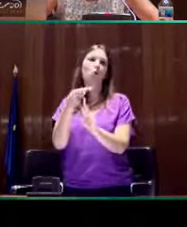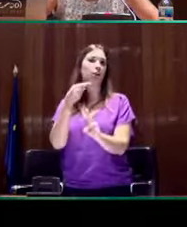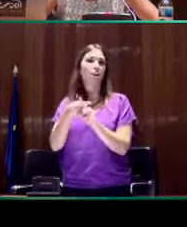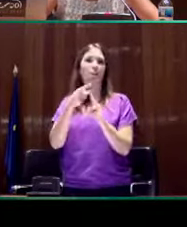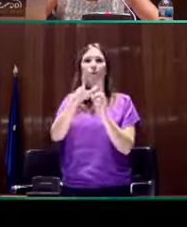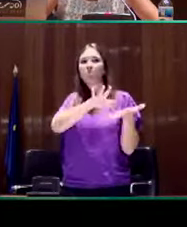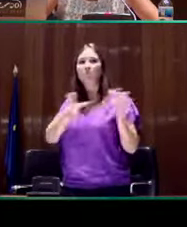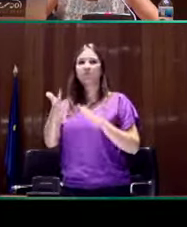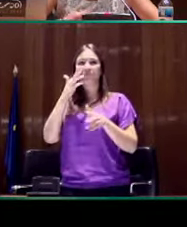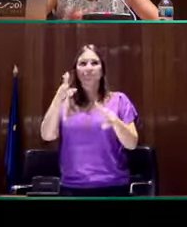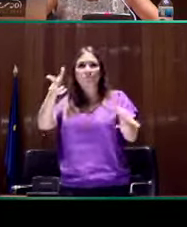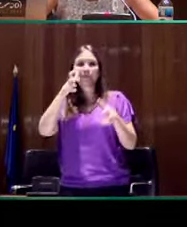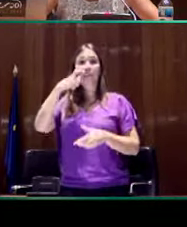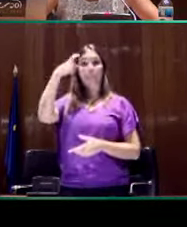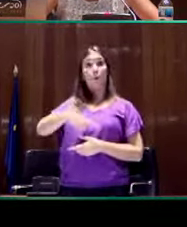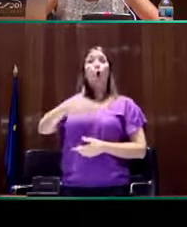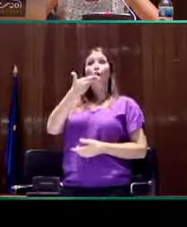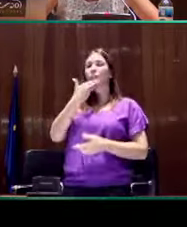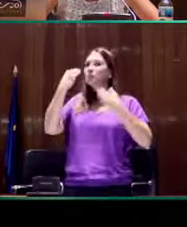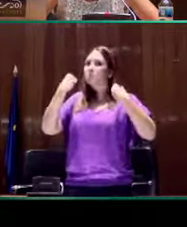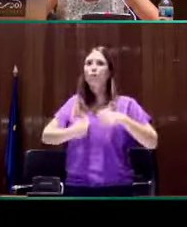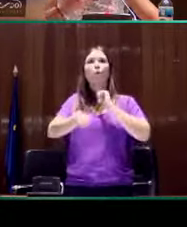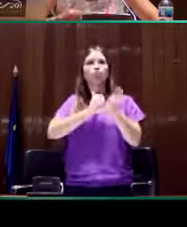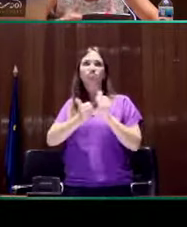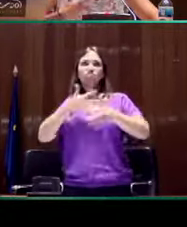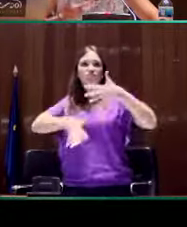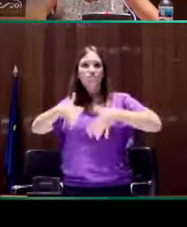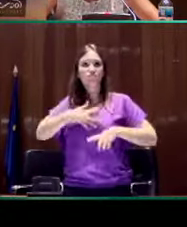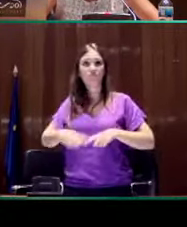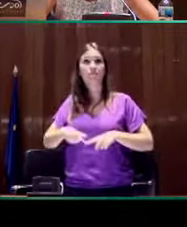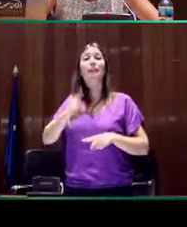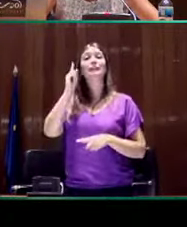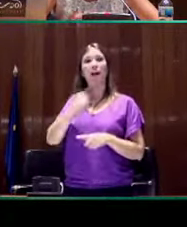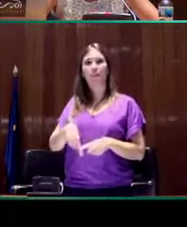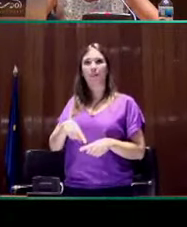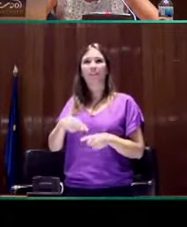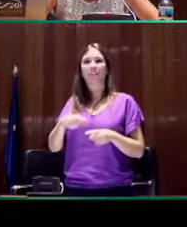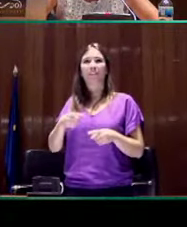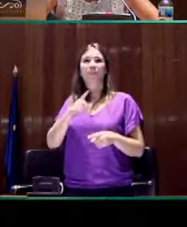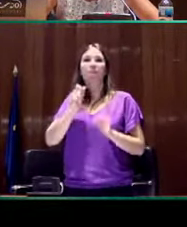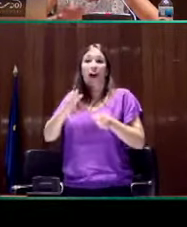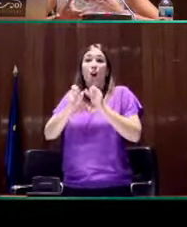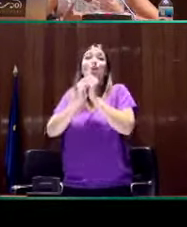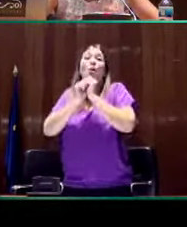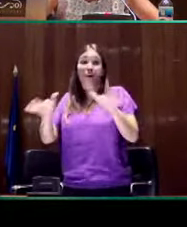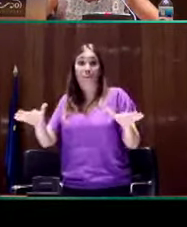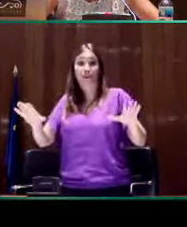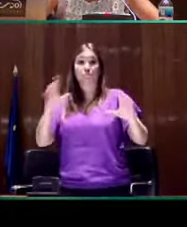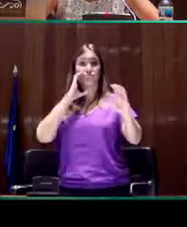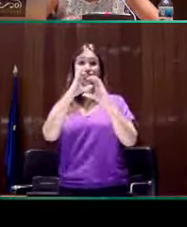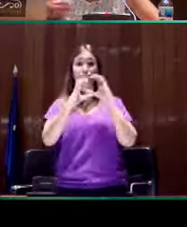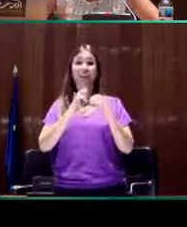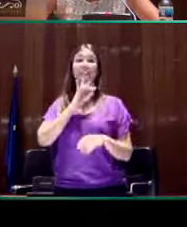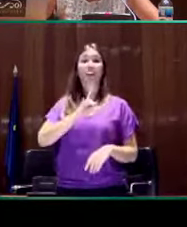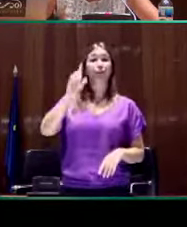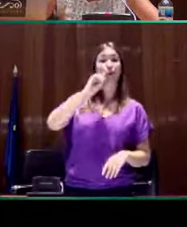implantación perceptiva de los sujetos oyentes, en este caso, además de contribuir a la normalización de la comunicación